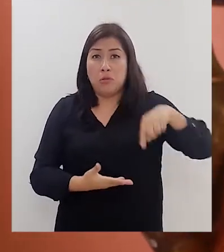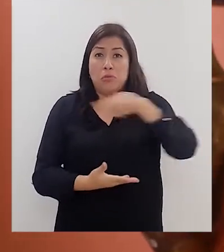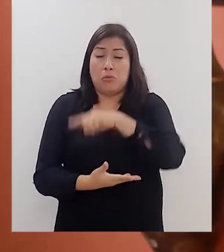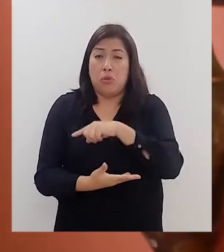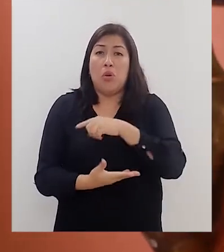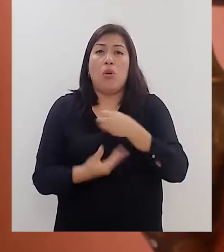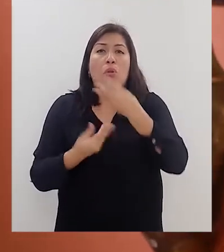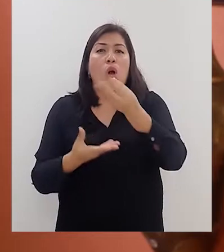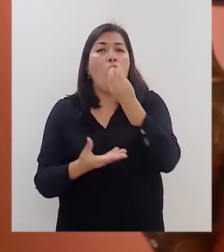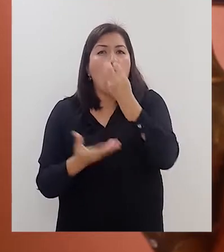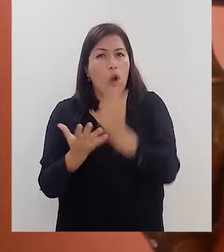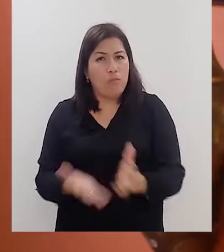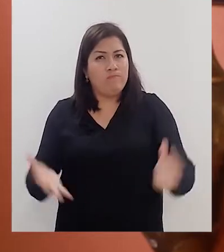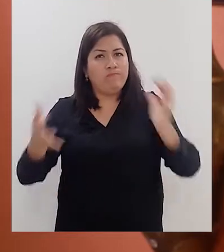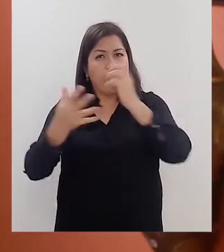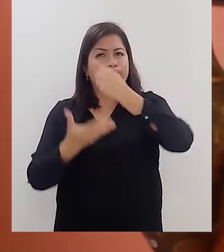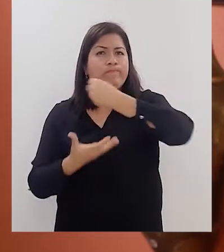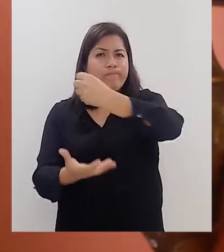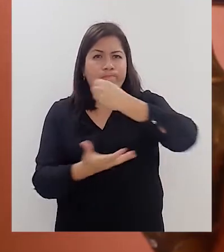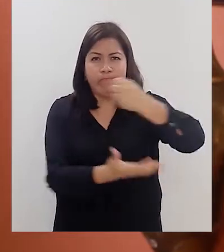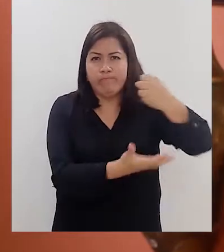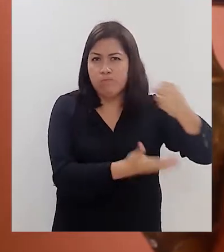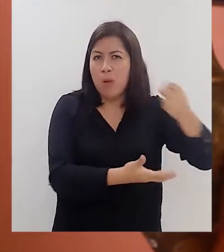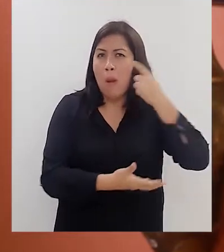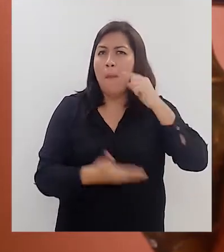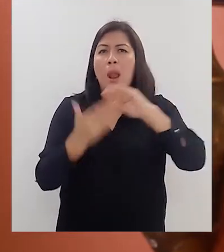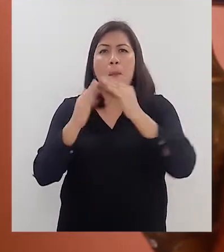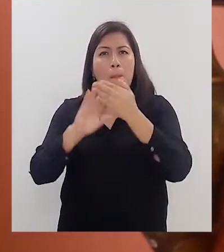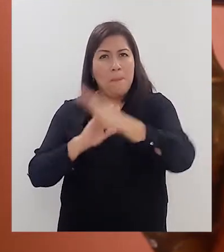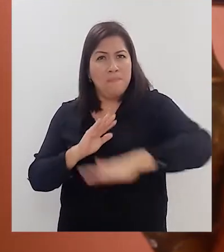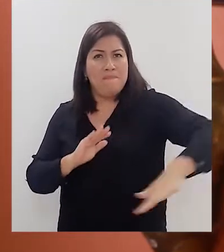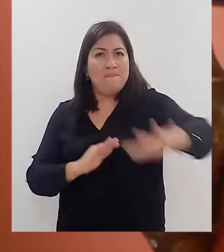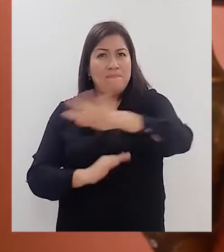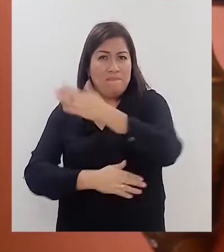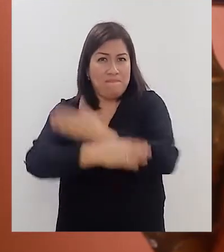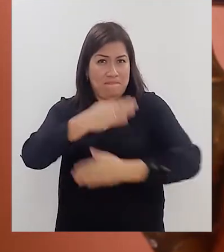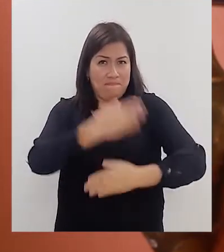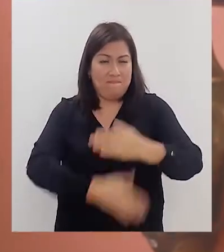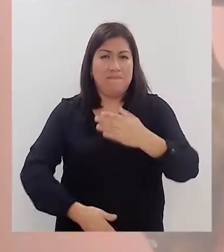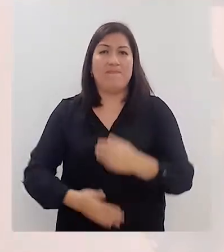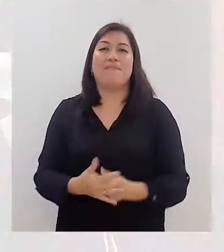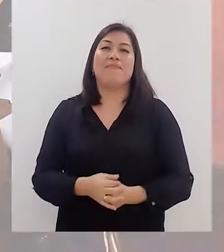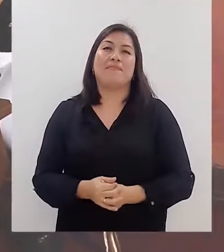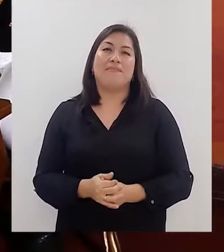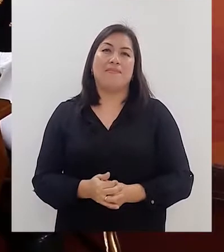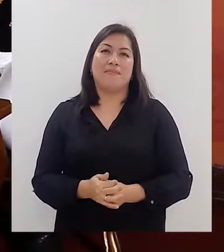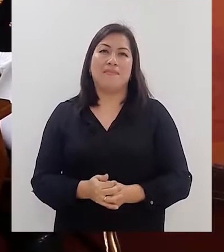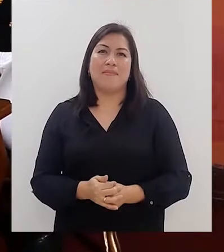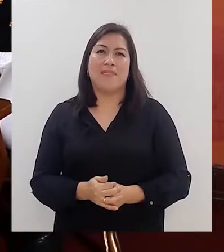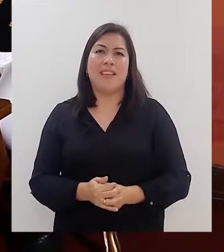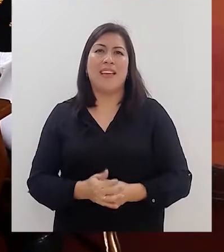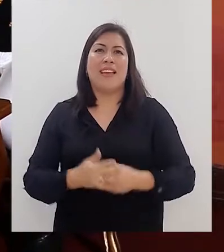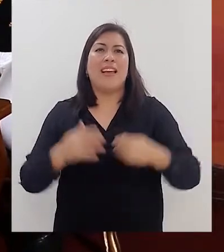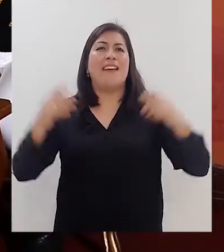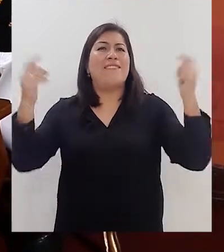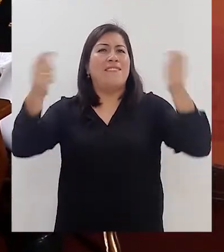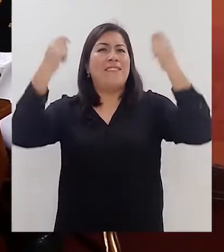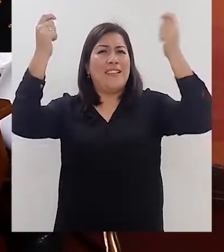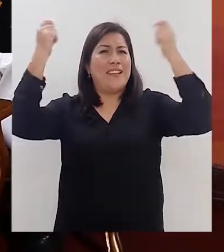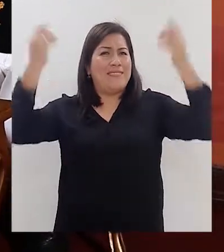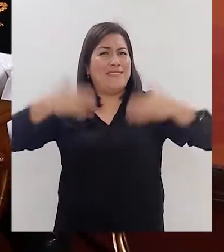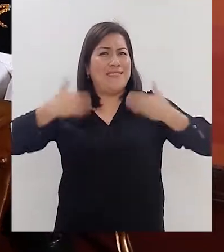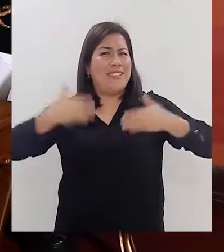de alimentos, de canastas para hacer llegar a la población con discapacidad ¡Feliz fiesta